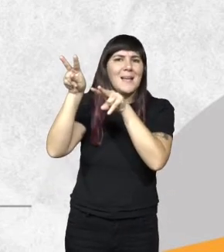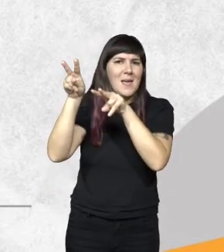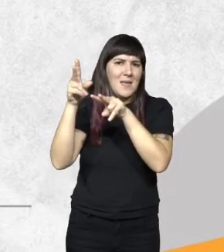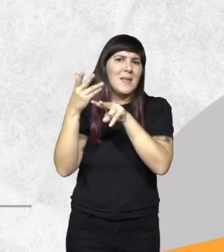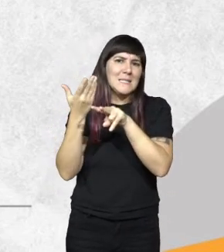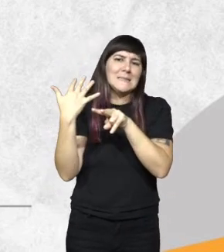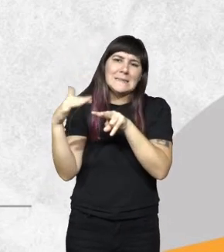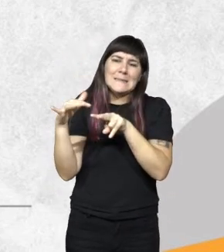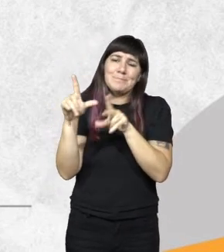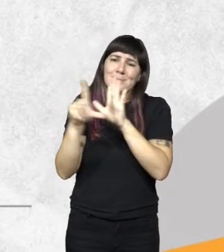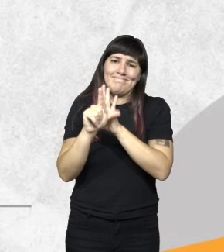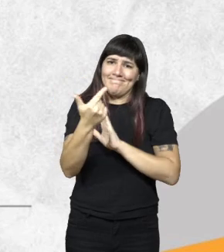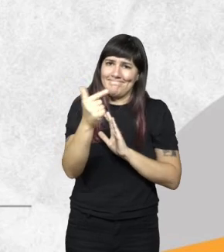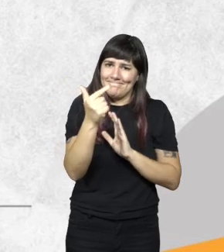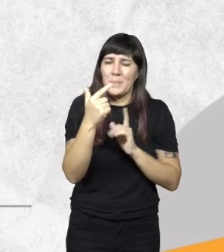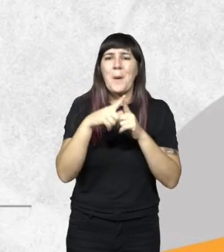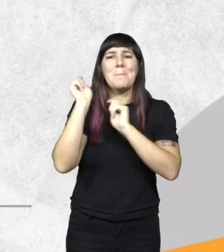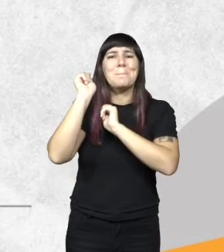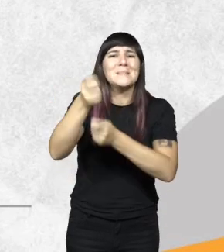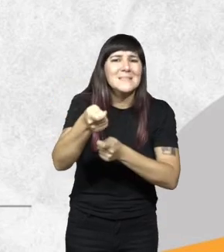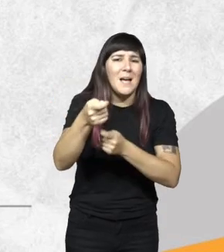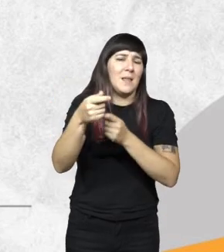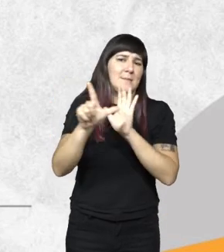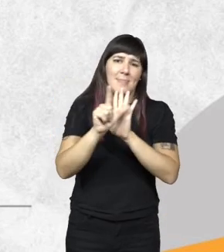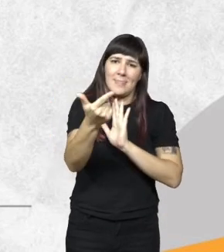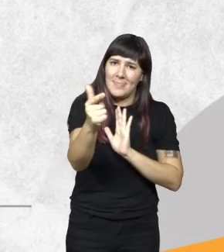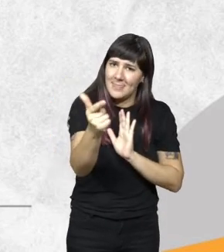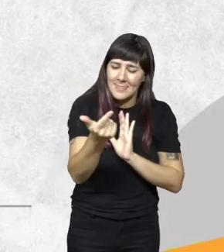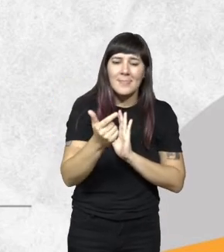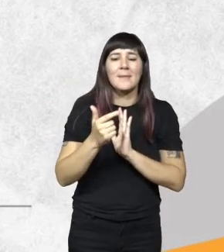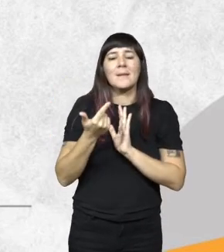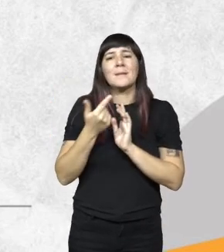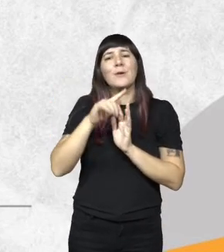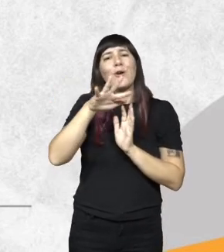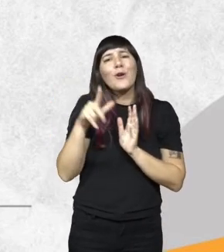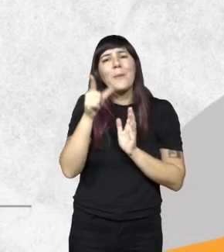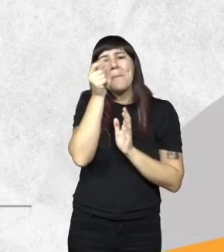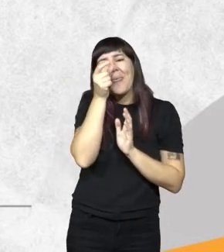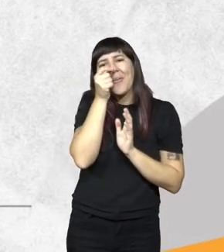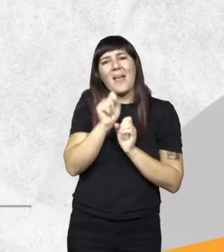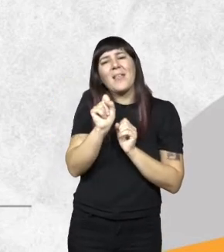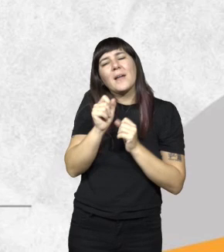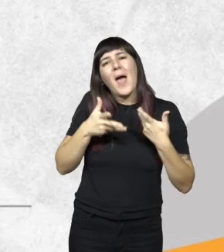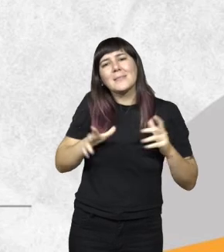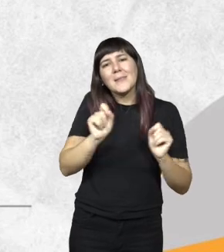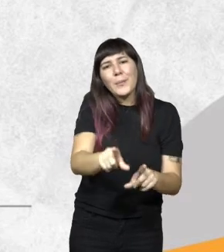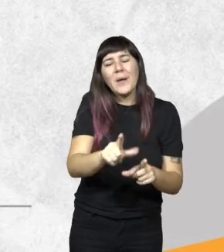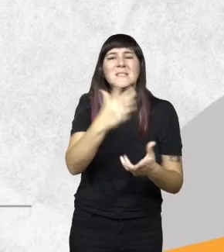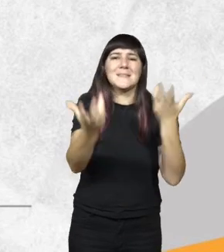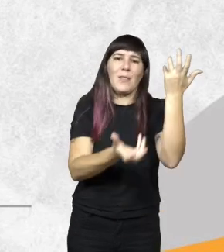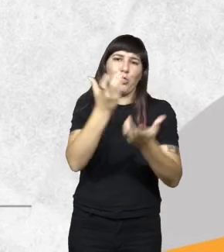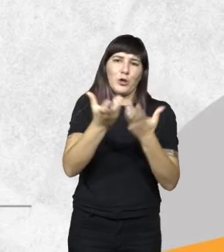la pesca ilegal la ocupación ilegal la intrusión el apeo ilegal y robo de madera nativa y los incendios forestales